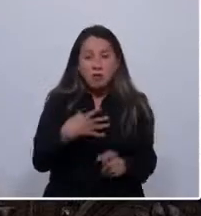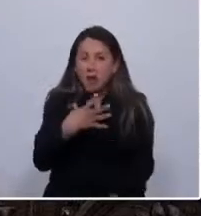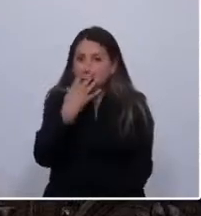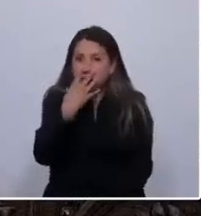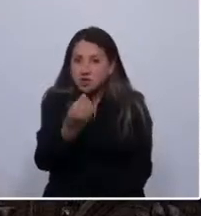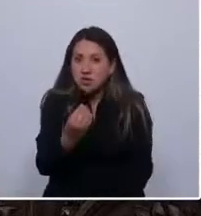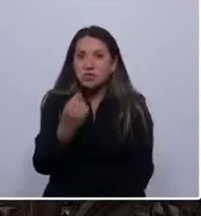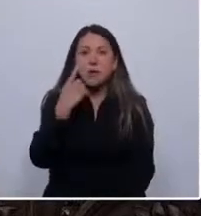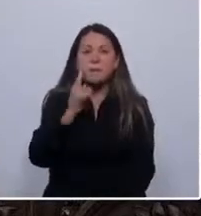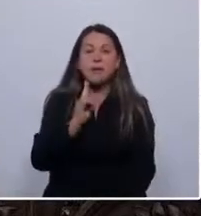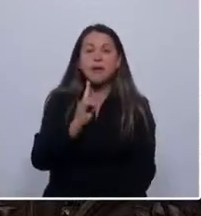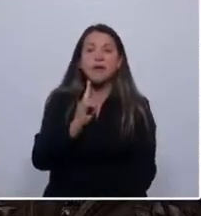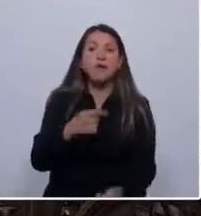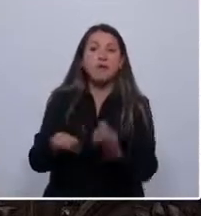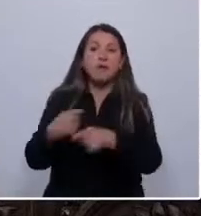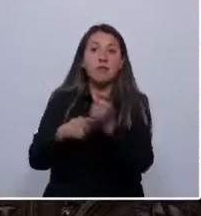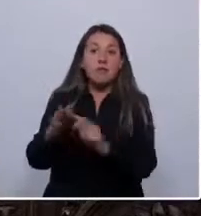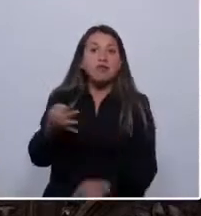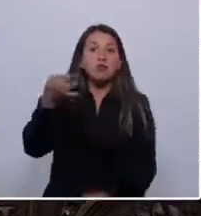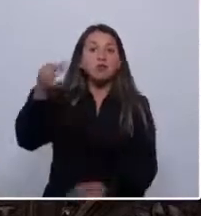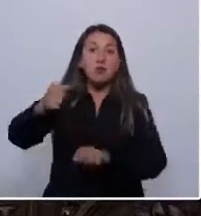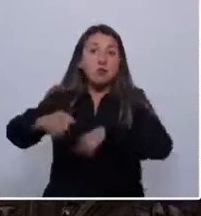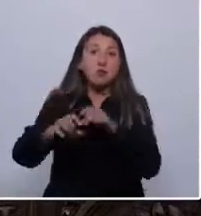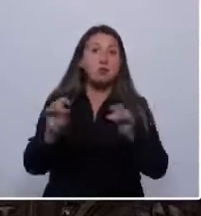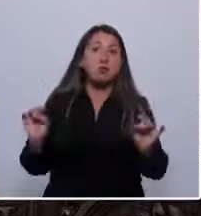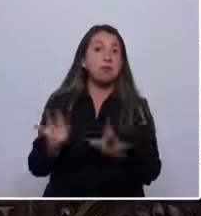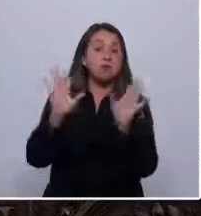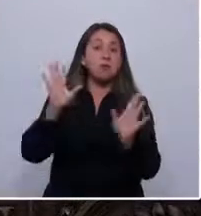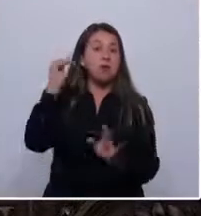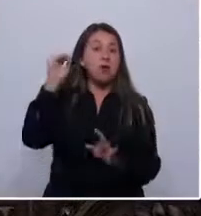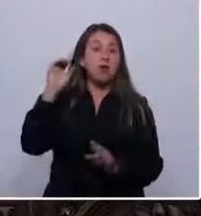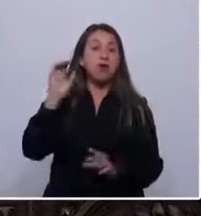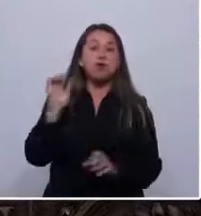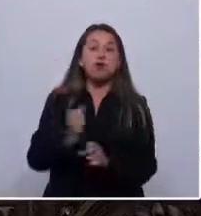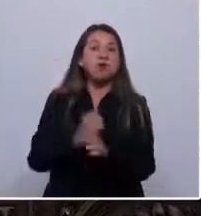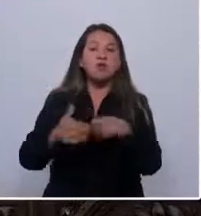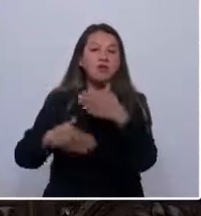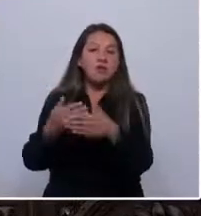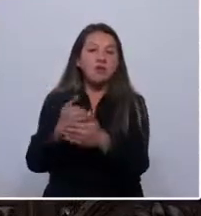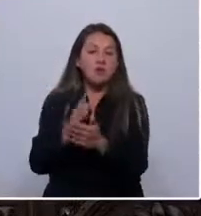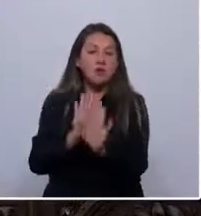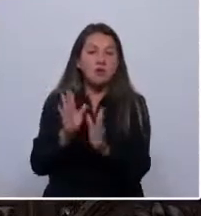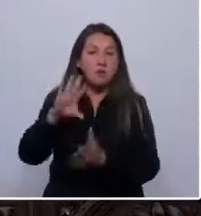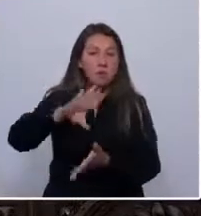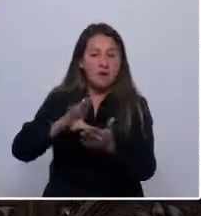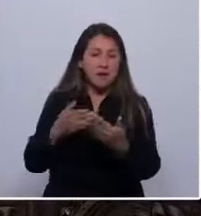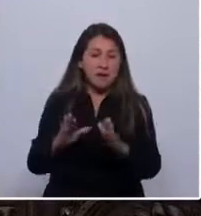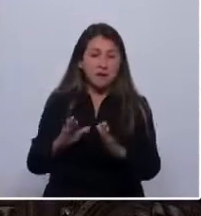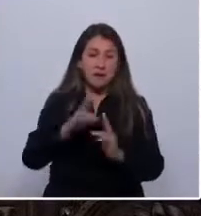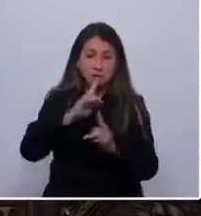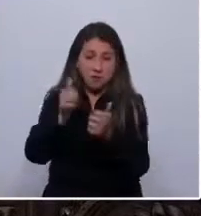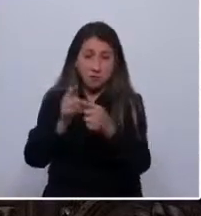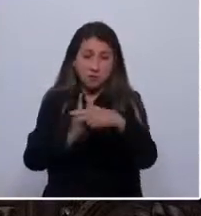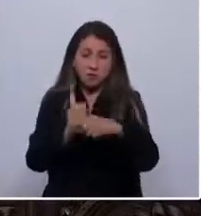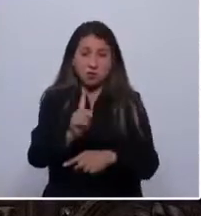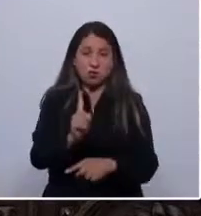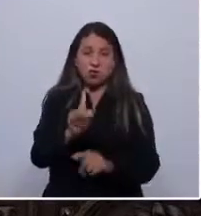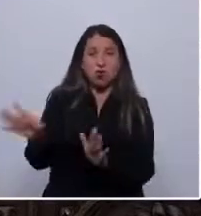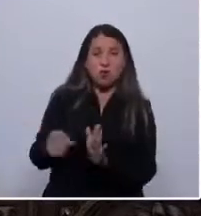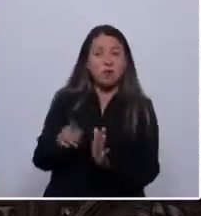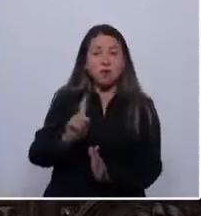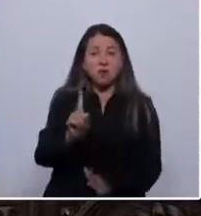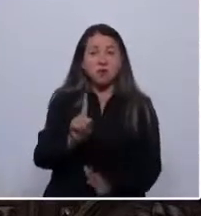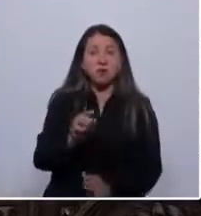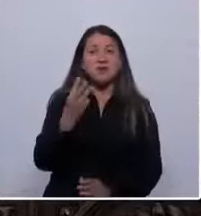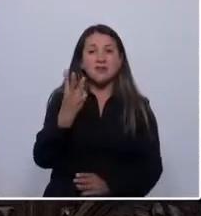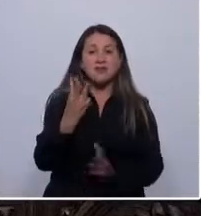hipotequemos nuestro futuro con recetas que no han funcionado en ningún país libre. Y al respecto, quiero proponer tres